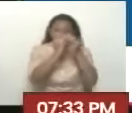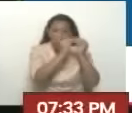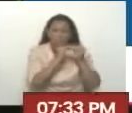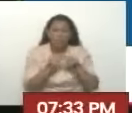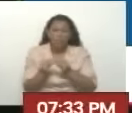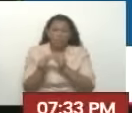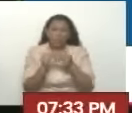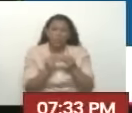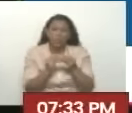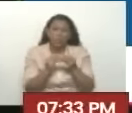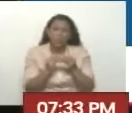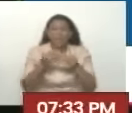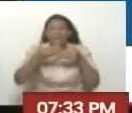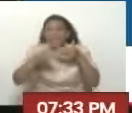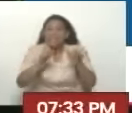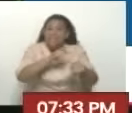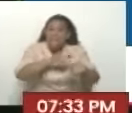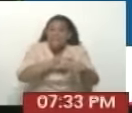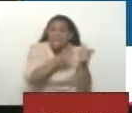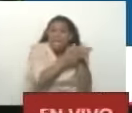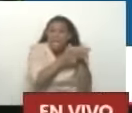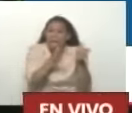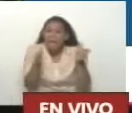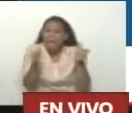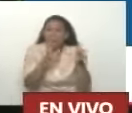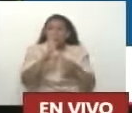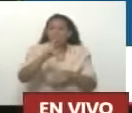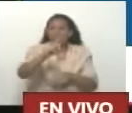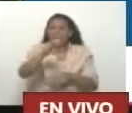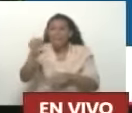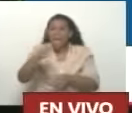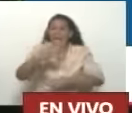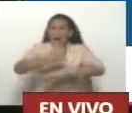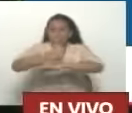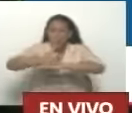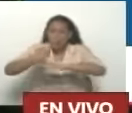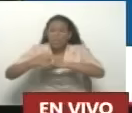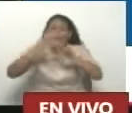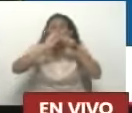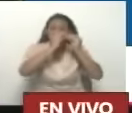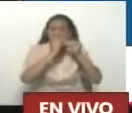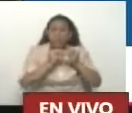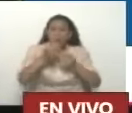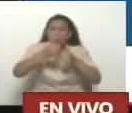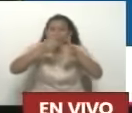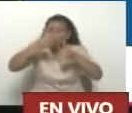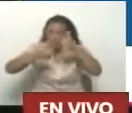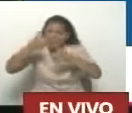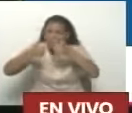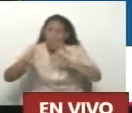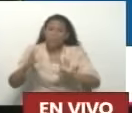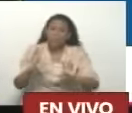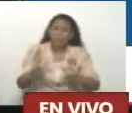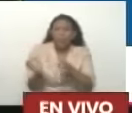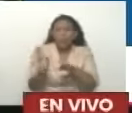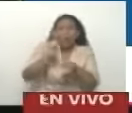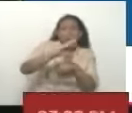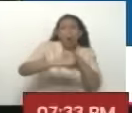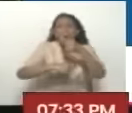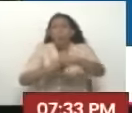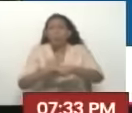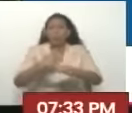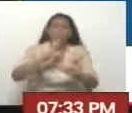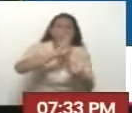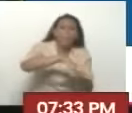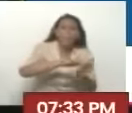Porque estamos En el lapso Dado Legalmente Por el CNE Y hay Modificación De candidatura Un candidato Apoya a otro El otro El